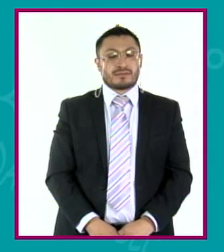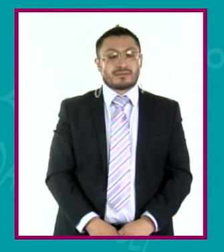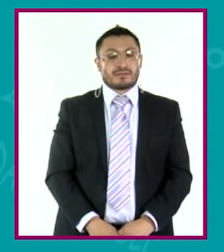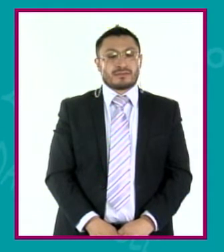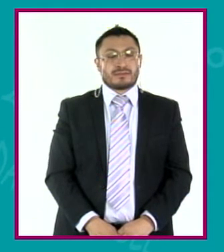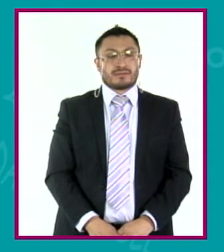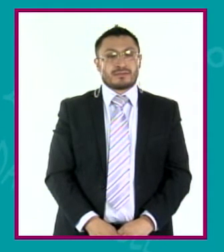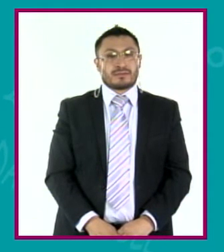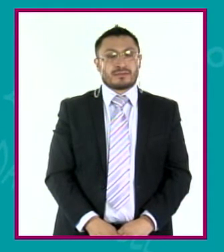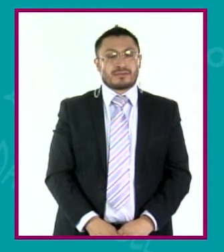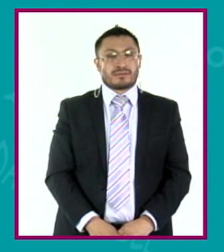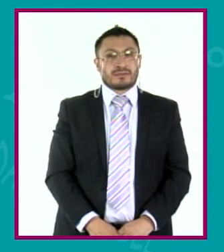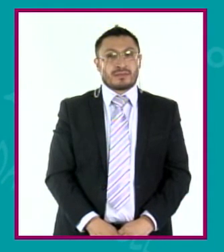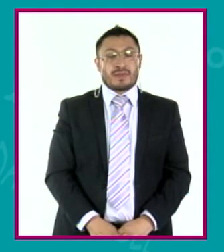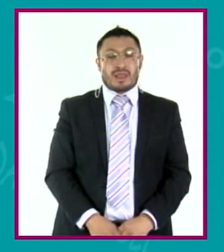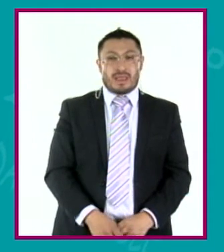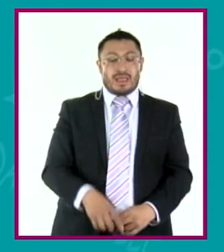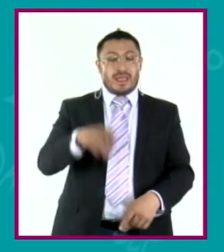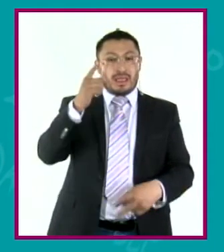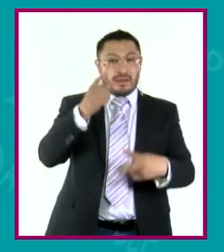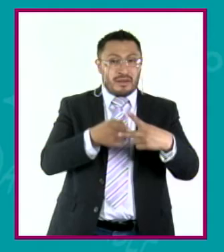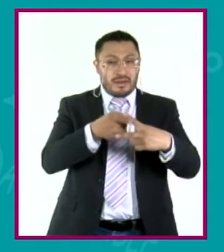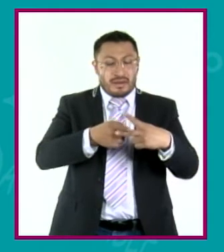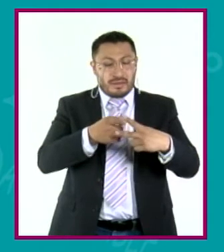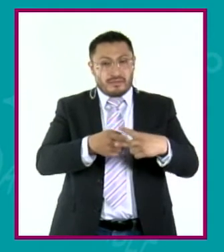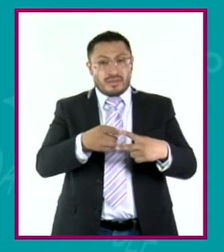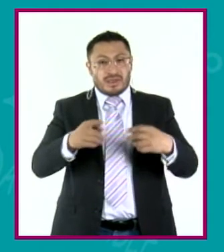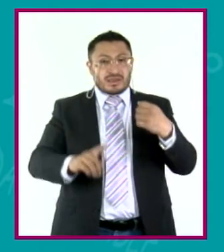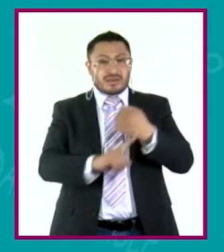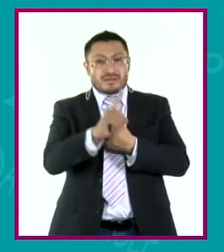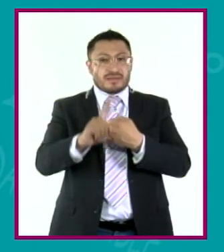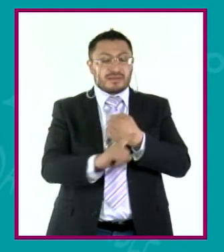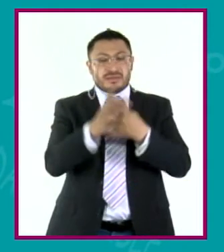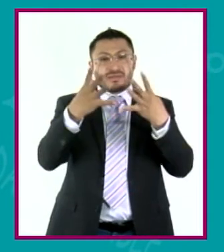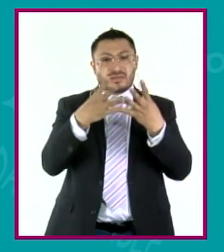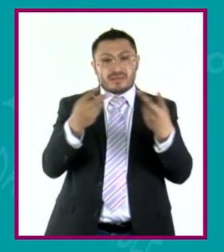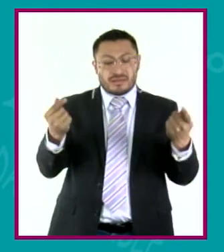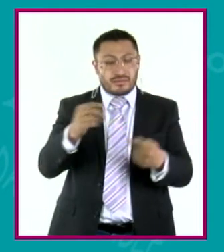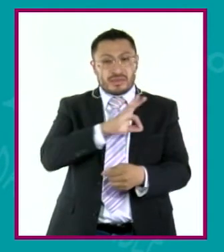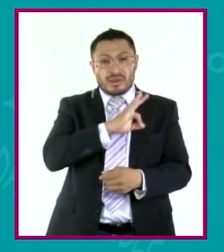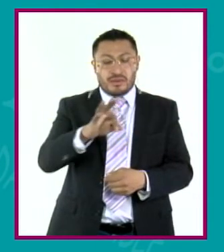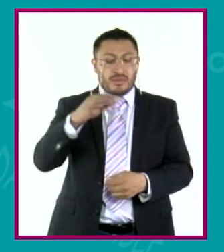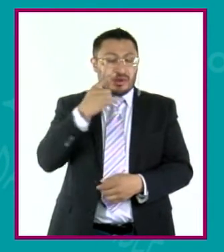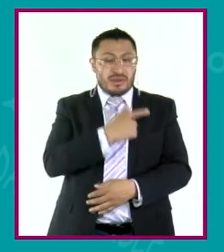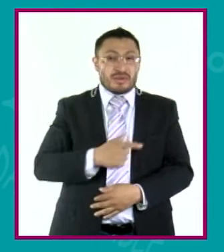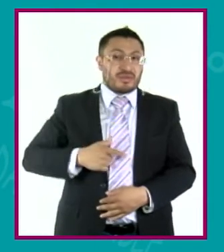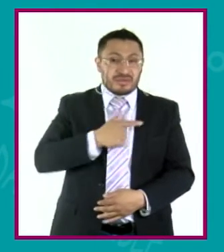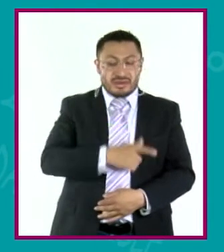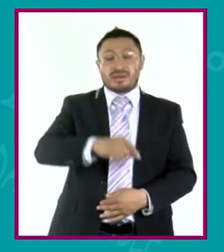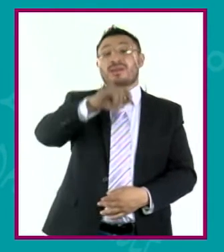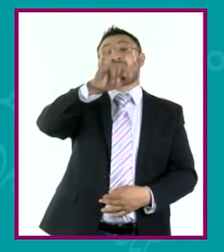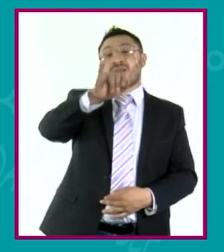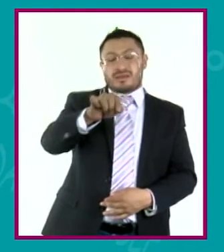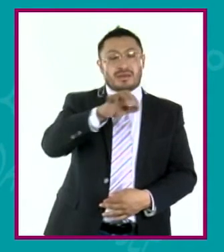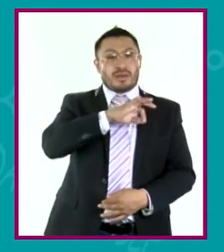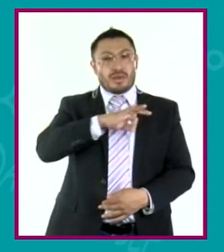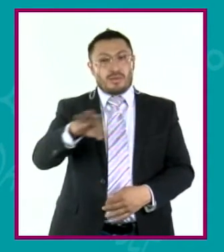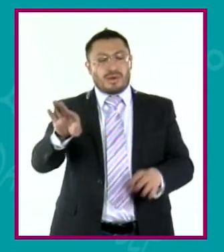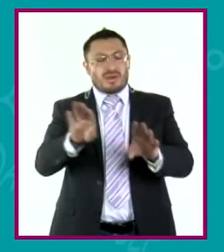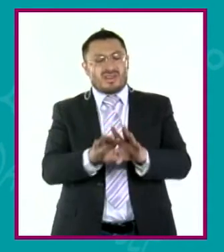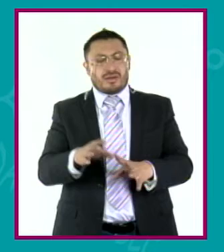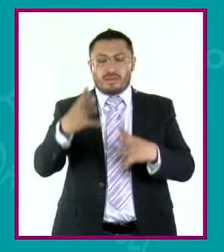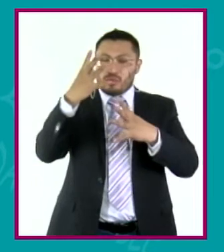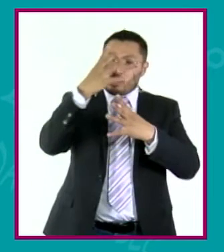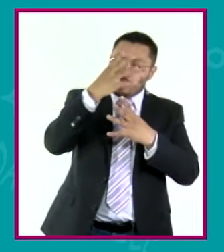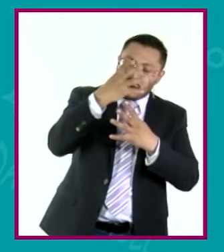Puede haber placer en las matemáticas, el placer de las matemáticas es muy profundo. Puede haber mucha frustración, en particular en matemáticas.